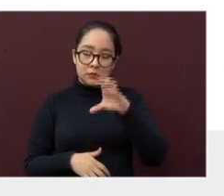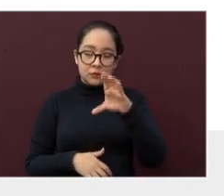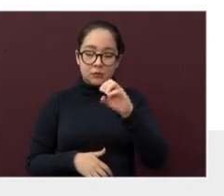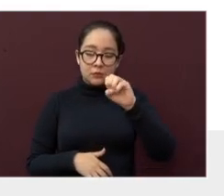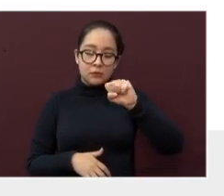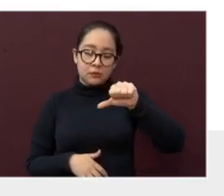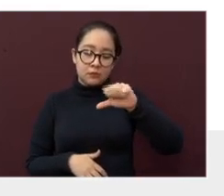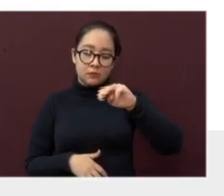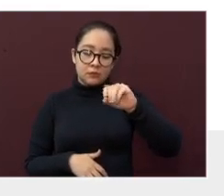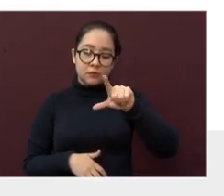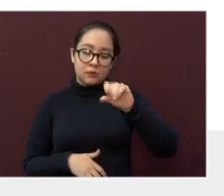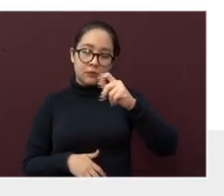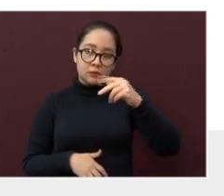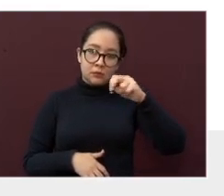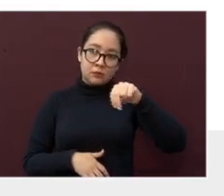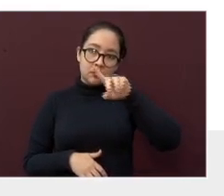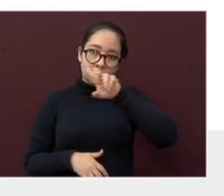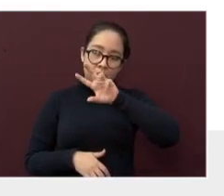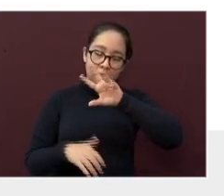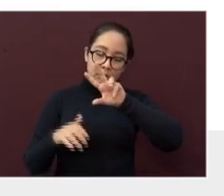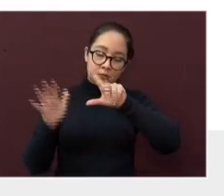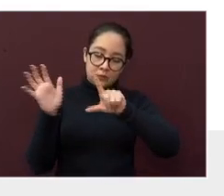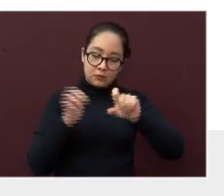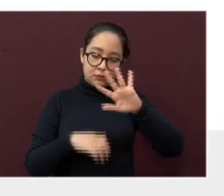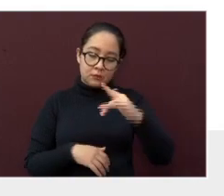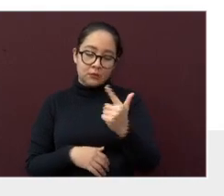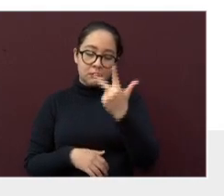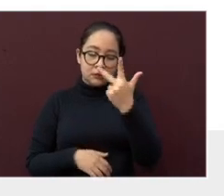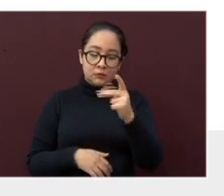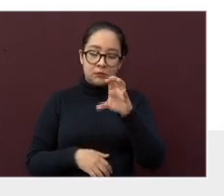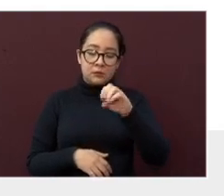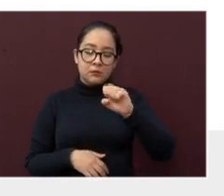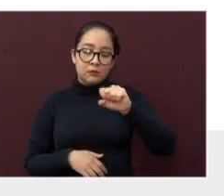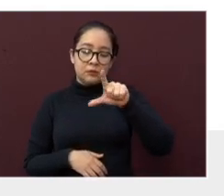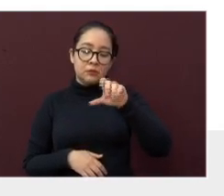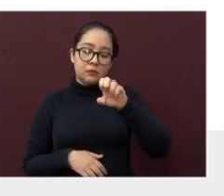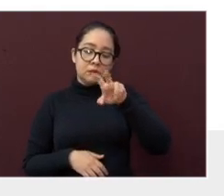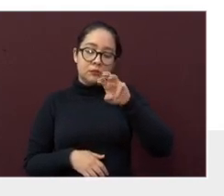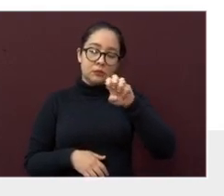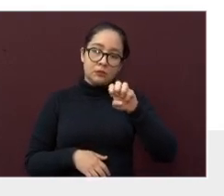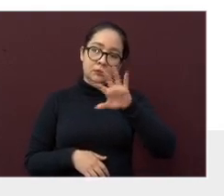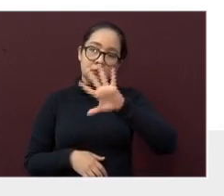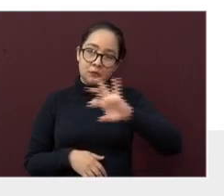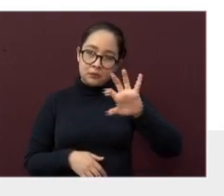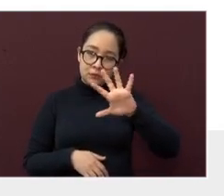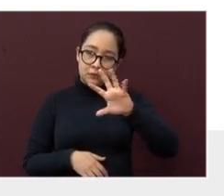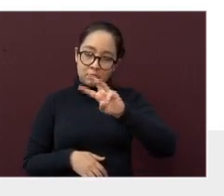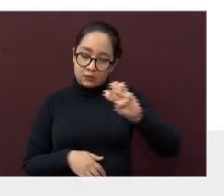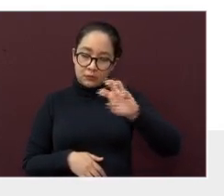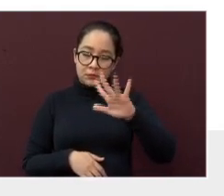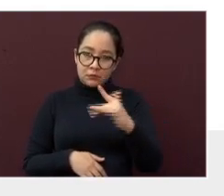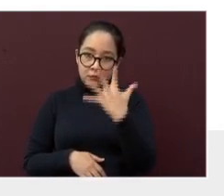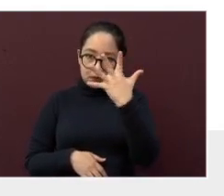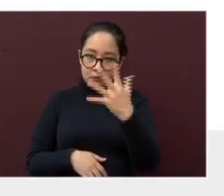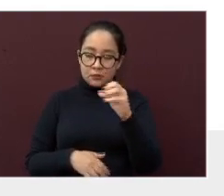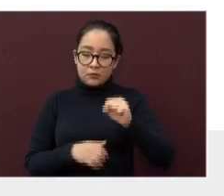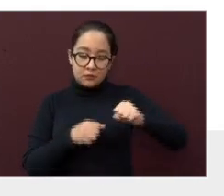758. Y Cozoleacaque, 375. San Andrés Tuxtla,